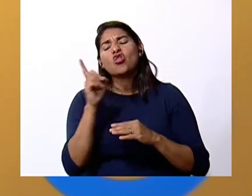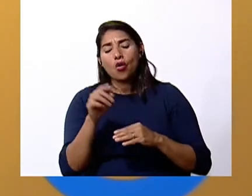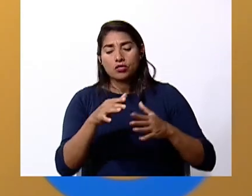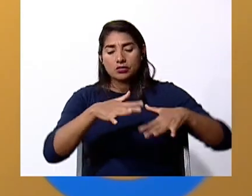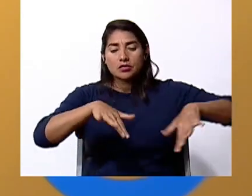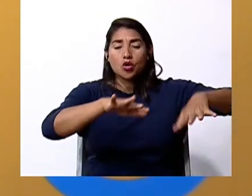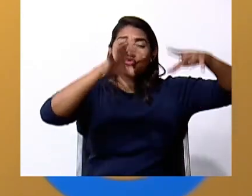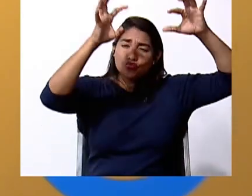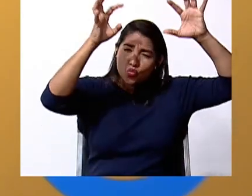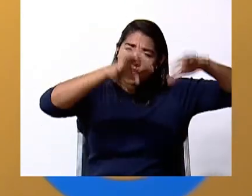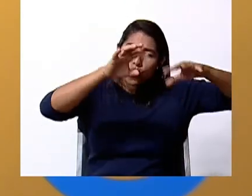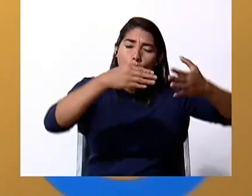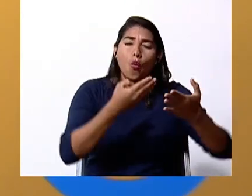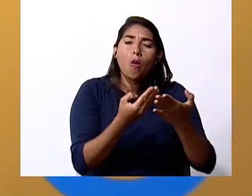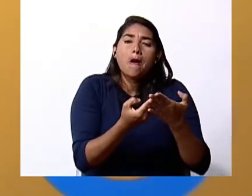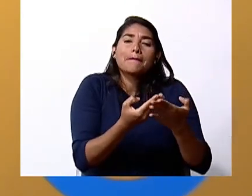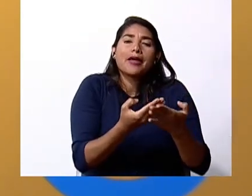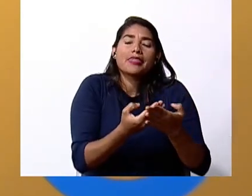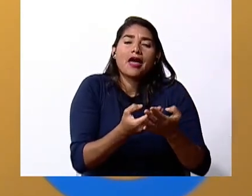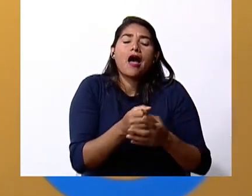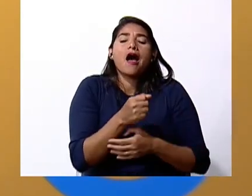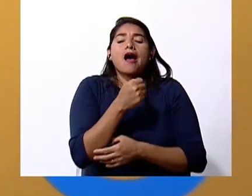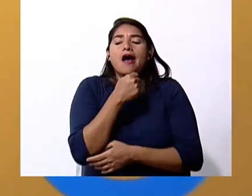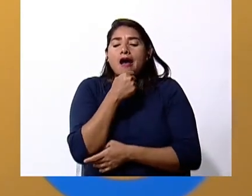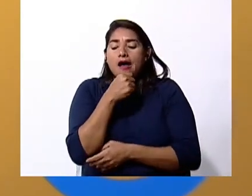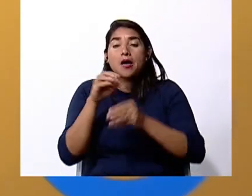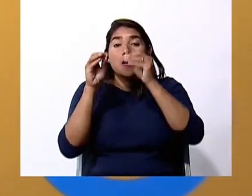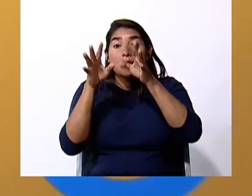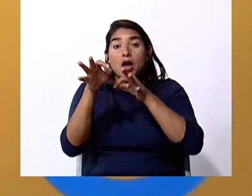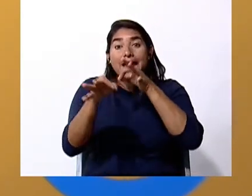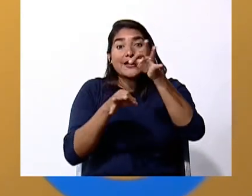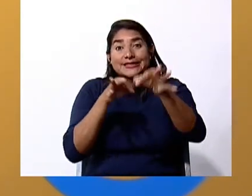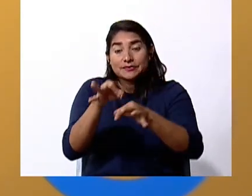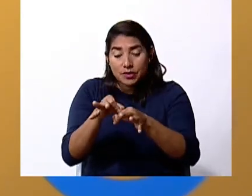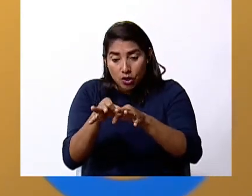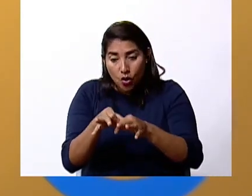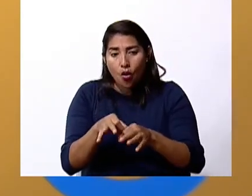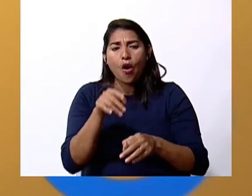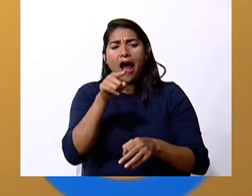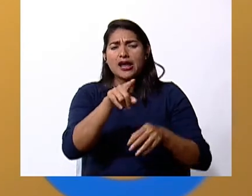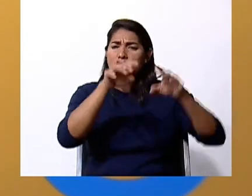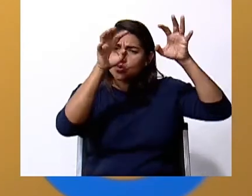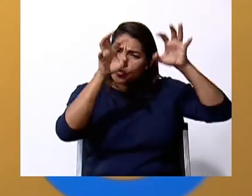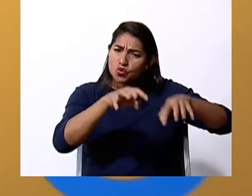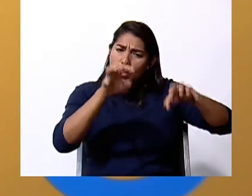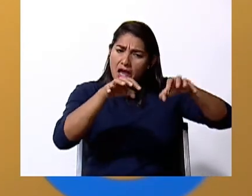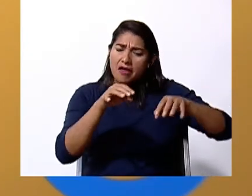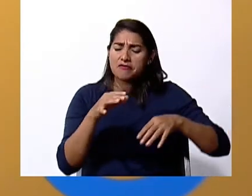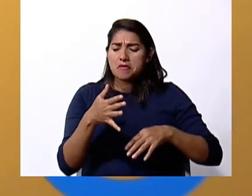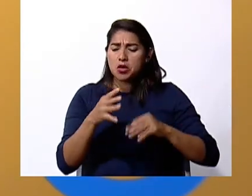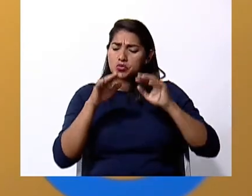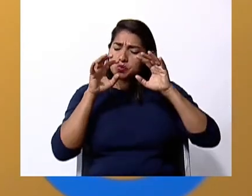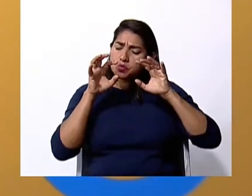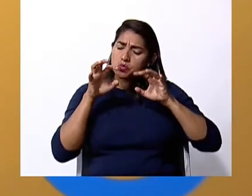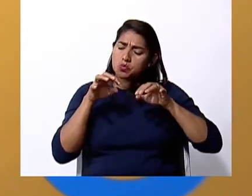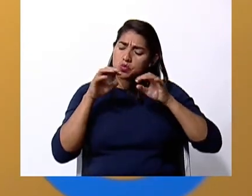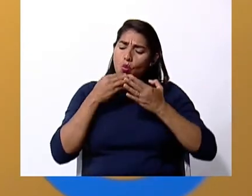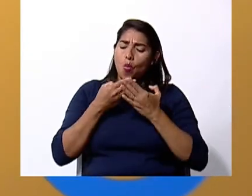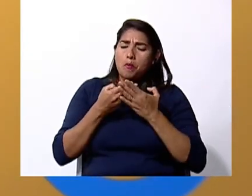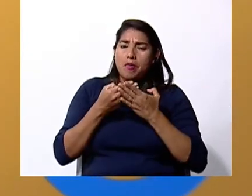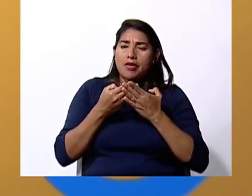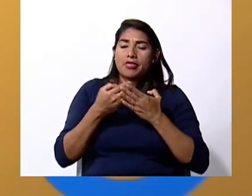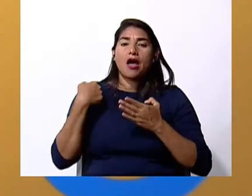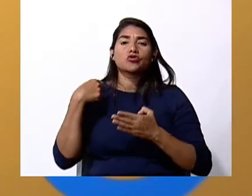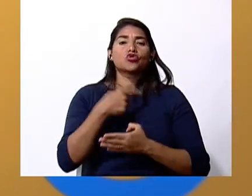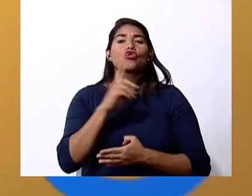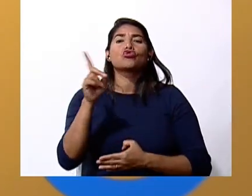muy húmedo la profe dijo que el tropical húmedo es donde llueve un poquito menos entonces yo